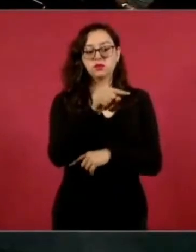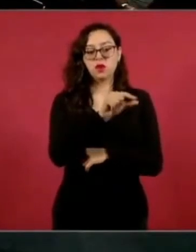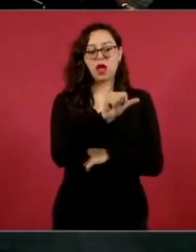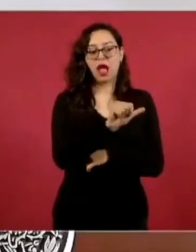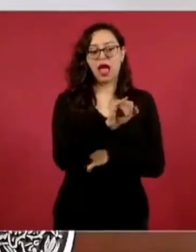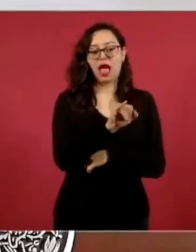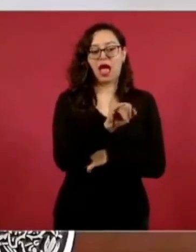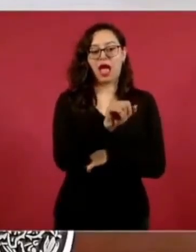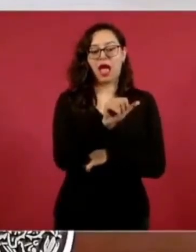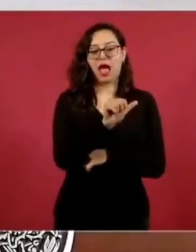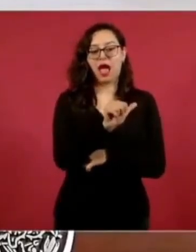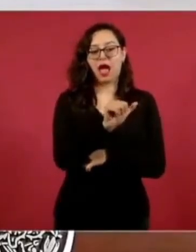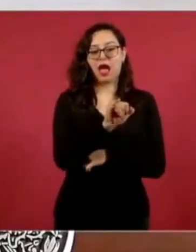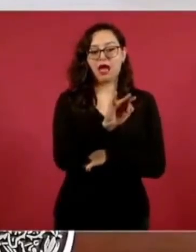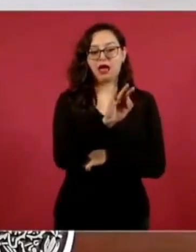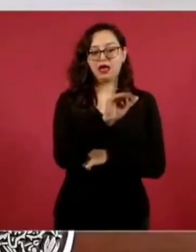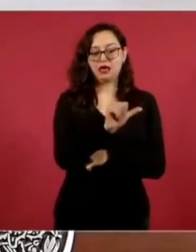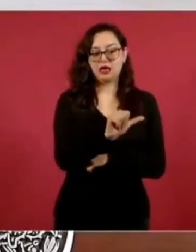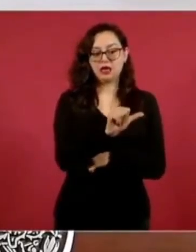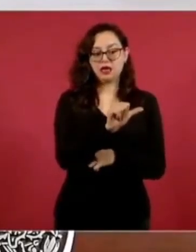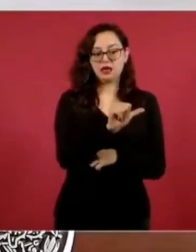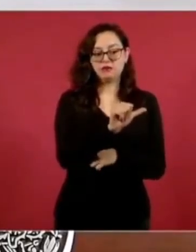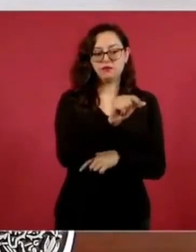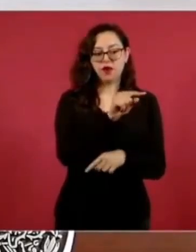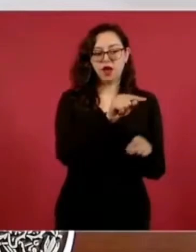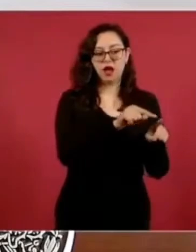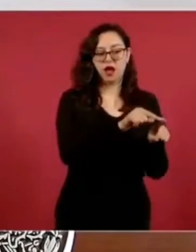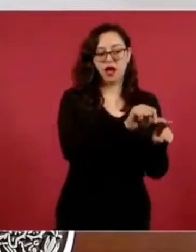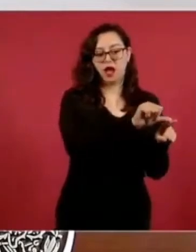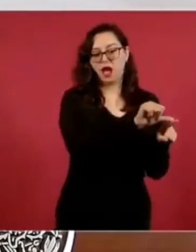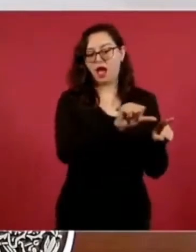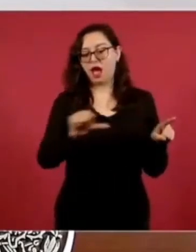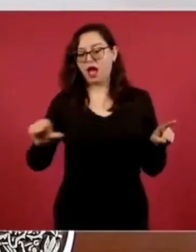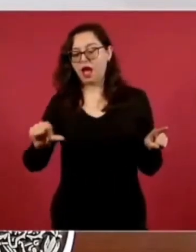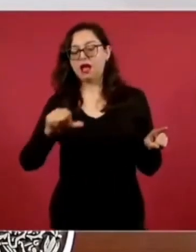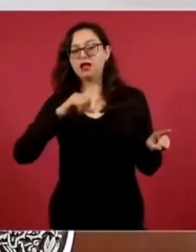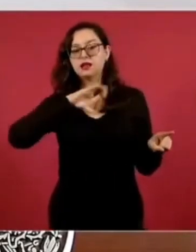del aeropuerto Felipe Ángeles, a Lecherie,